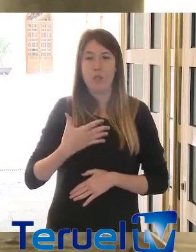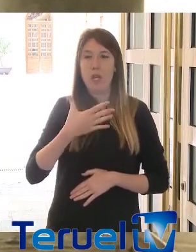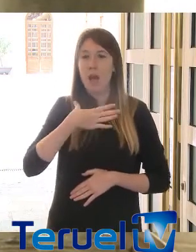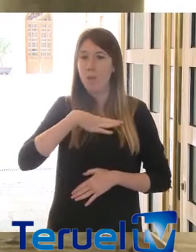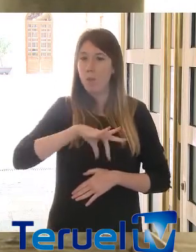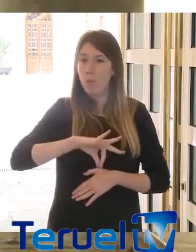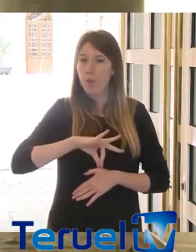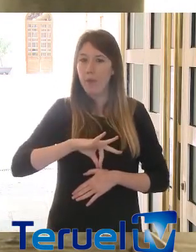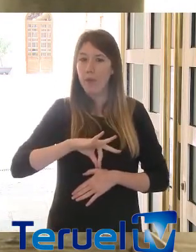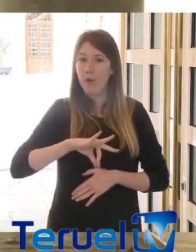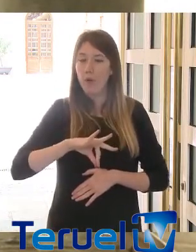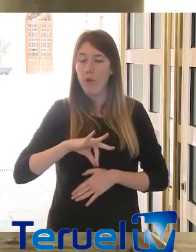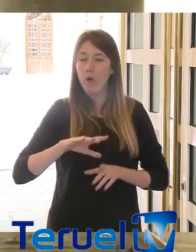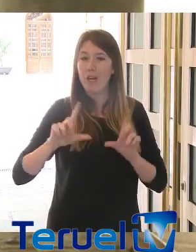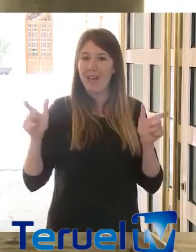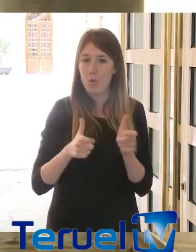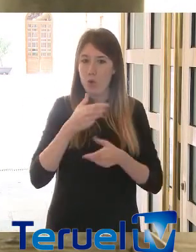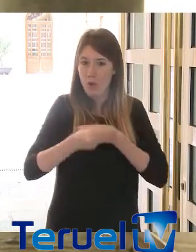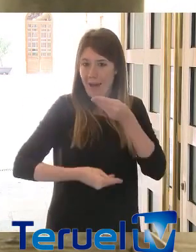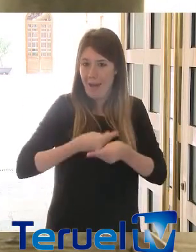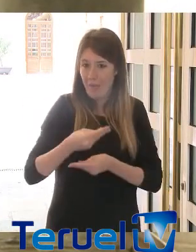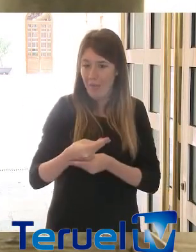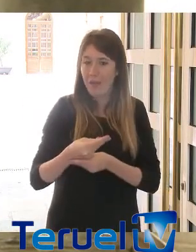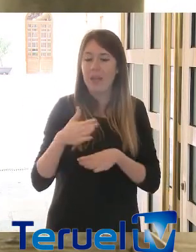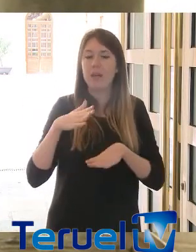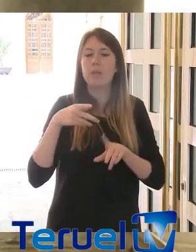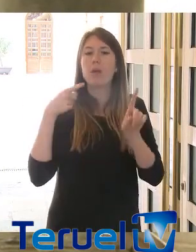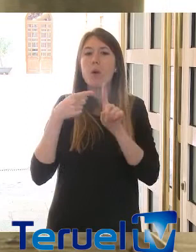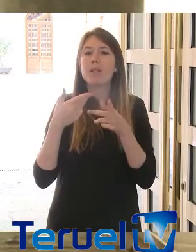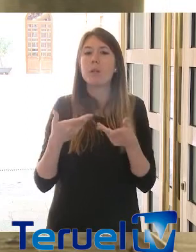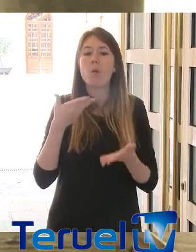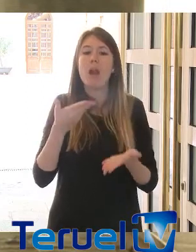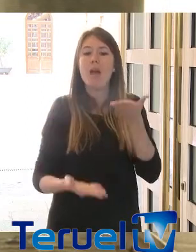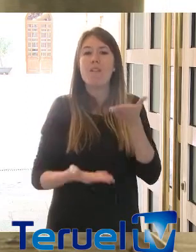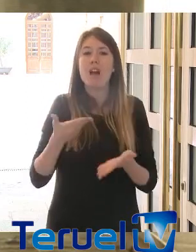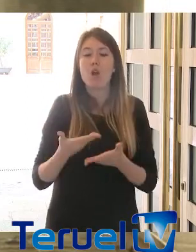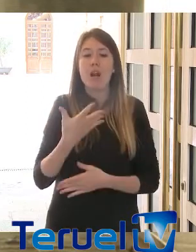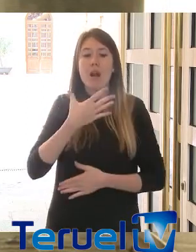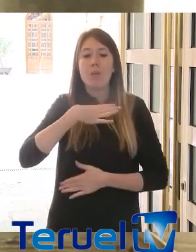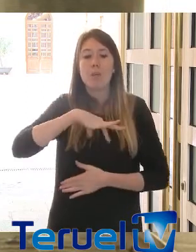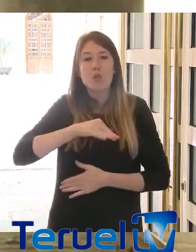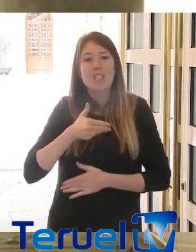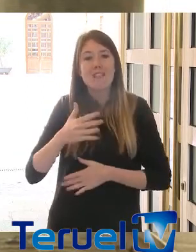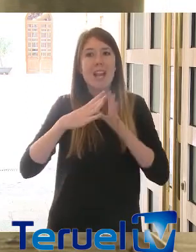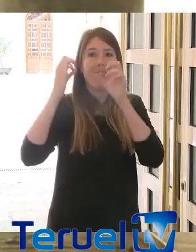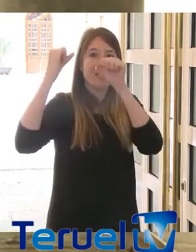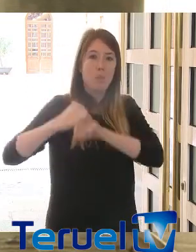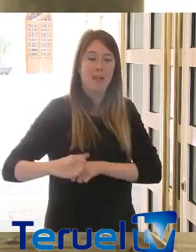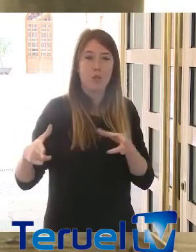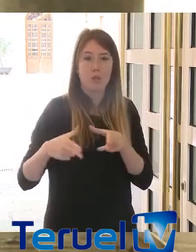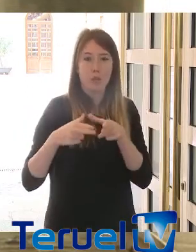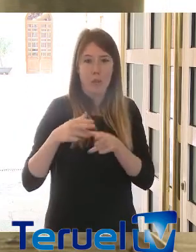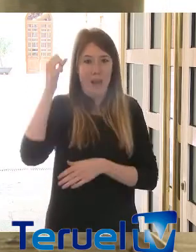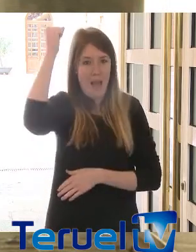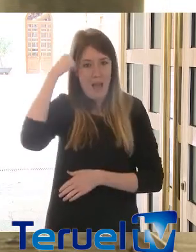este encuentro, esta reunión, para valorar las posibilidades de un pacto económico y social en la comunidad autónoma de la obra.